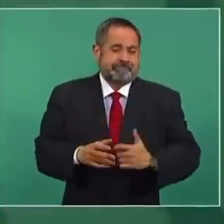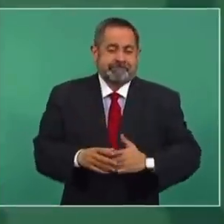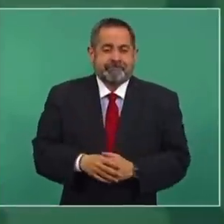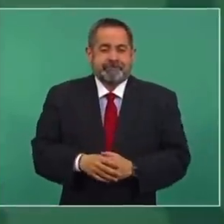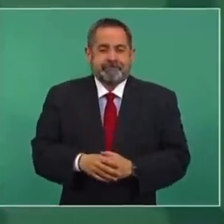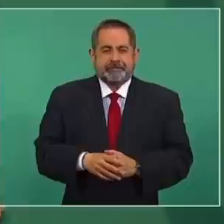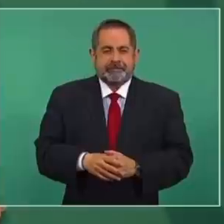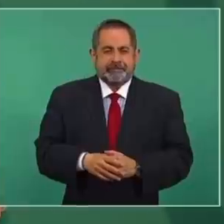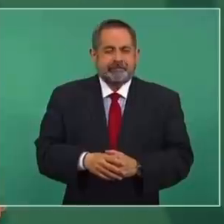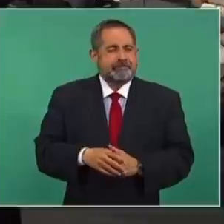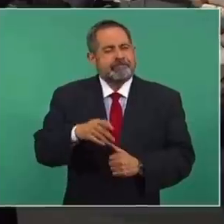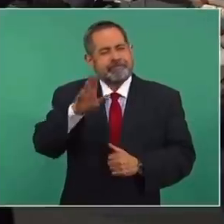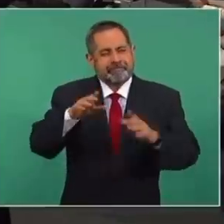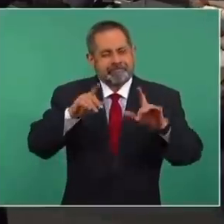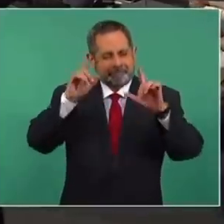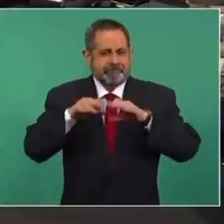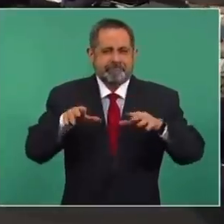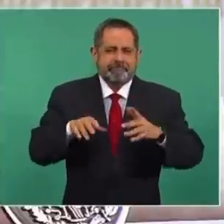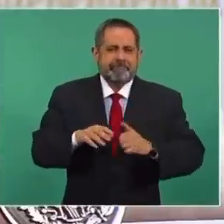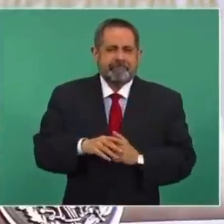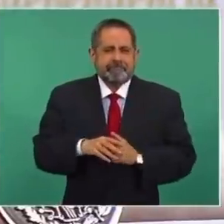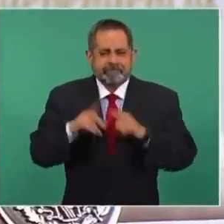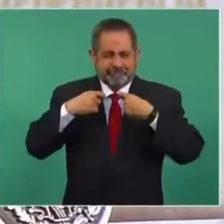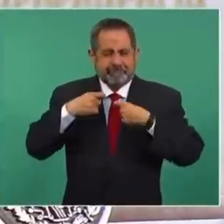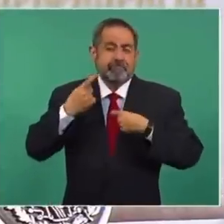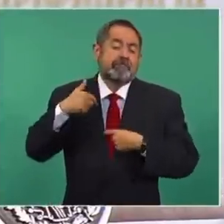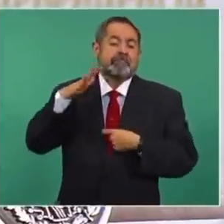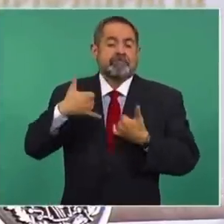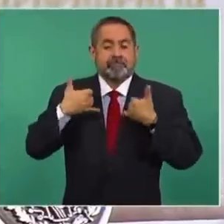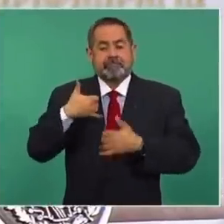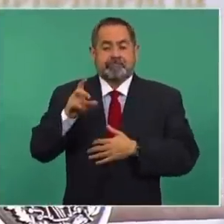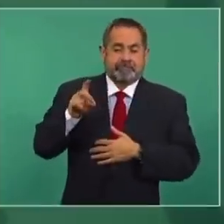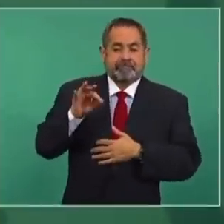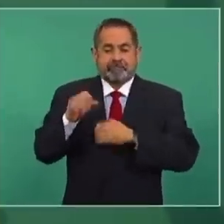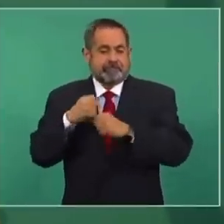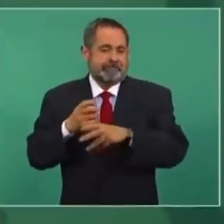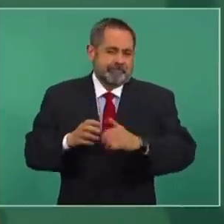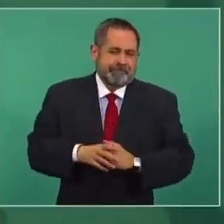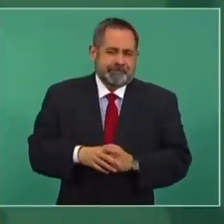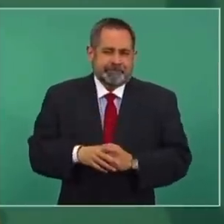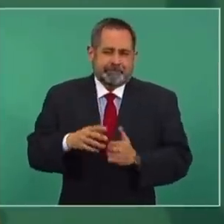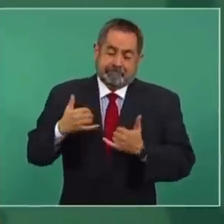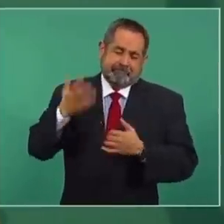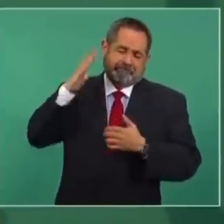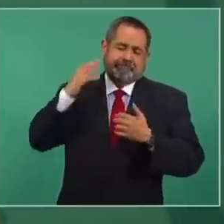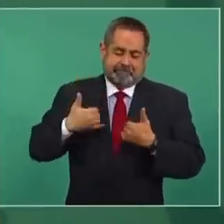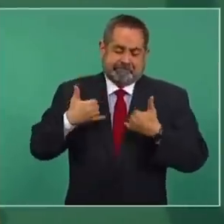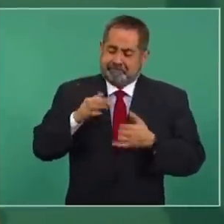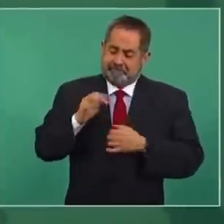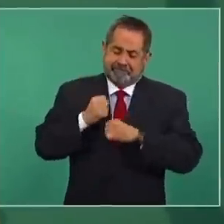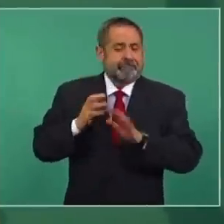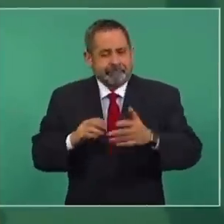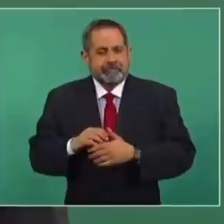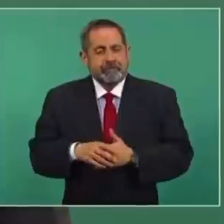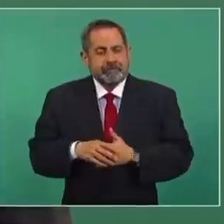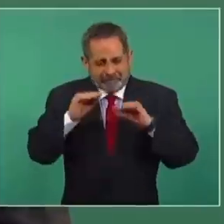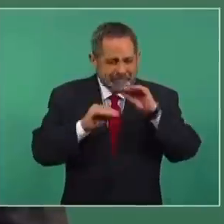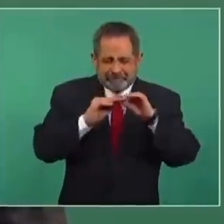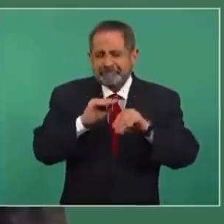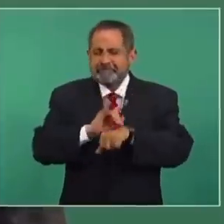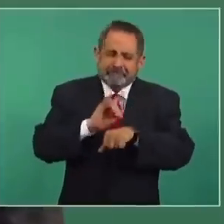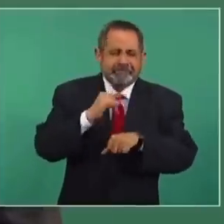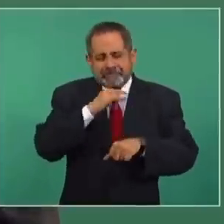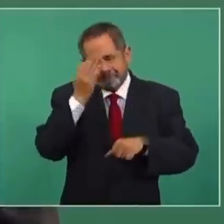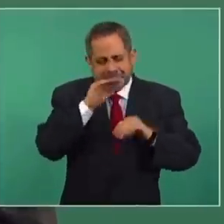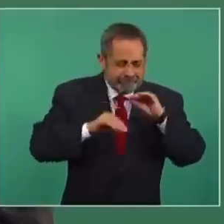fotografías cuando teníamos 30 años o 40, cuando estábamos en adolescencia. Y todo era así,